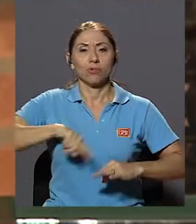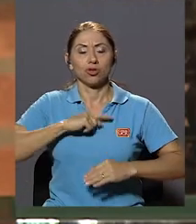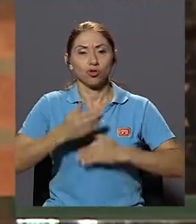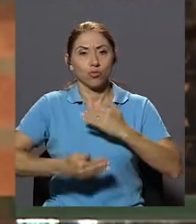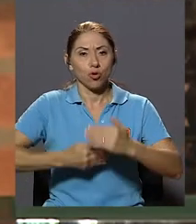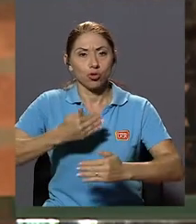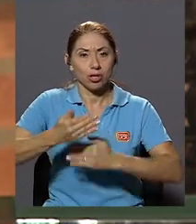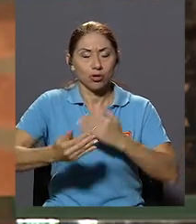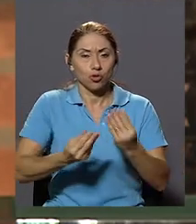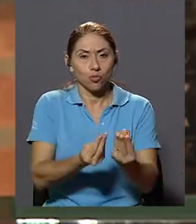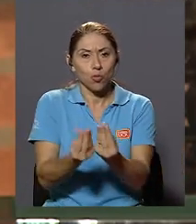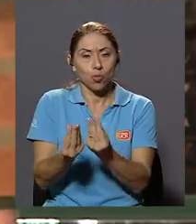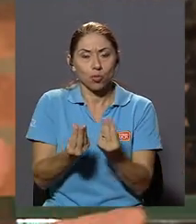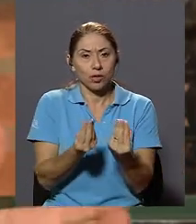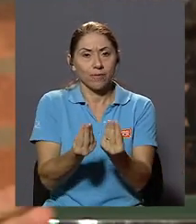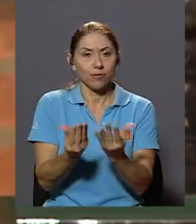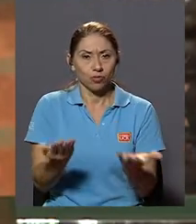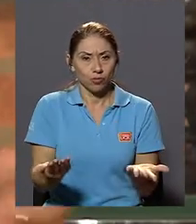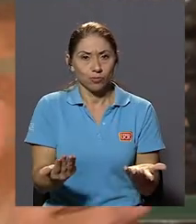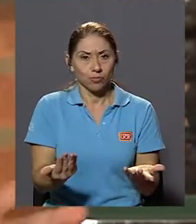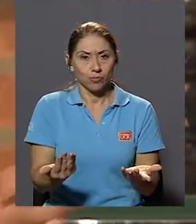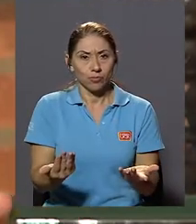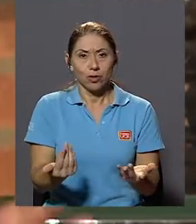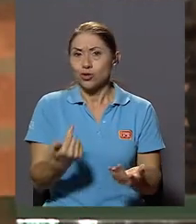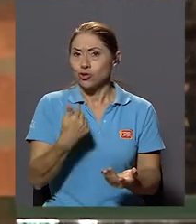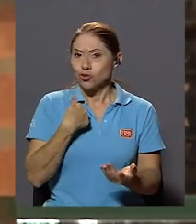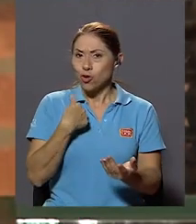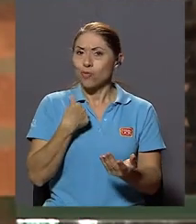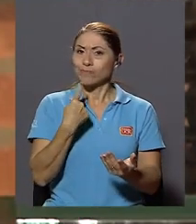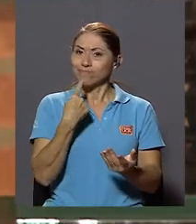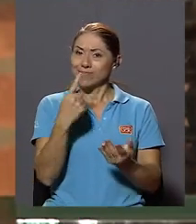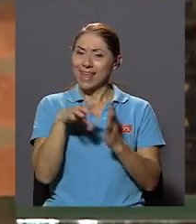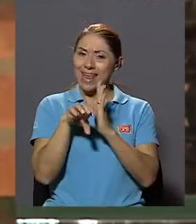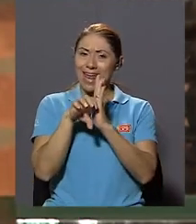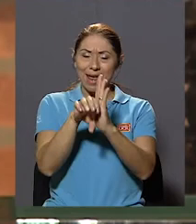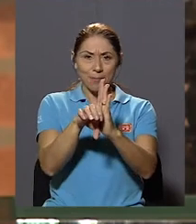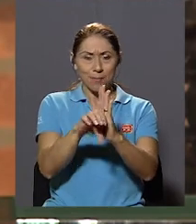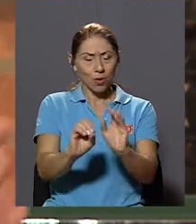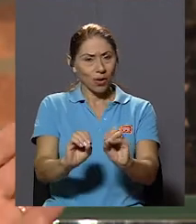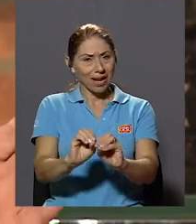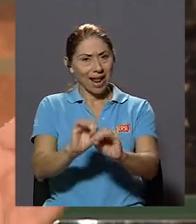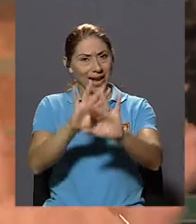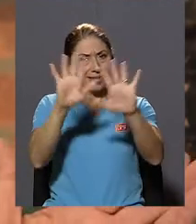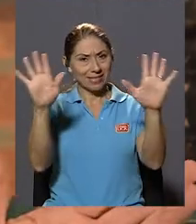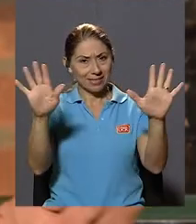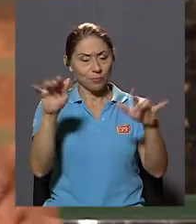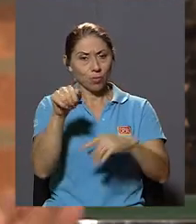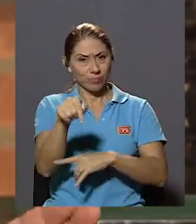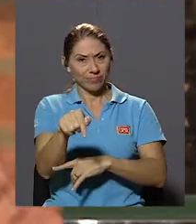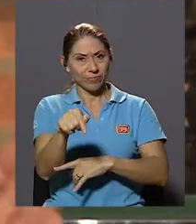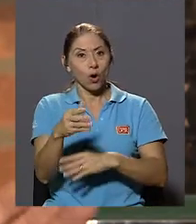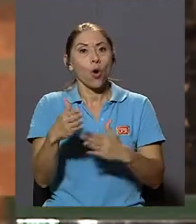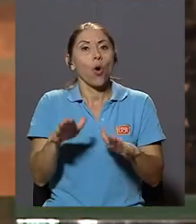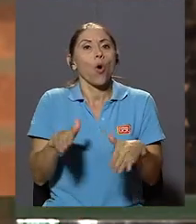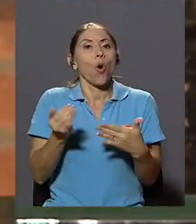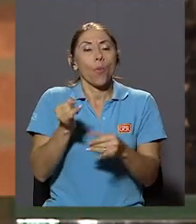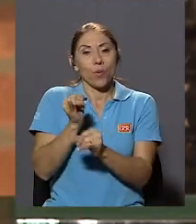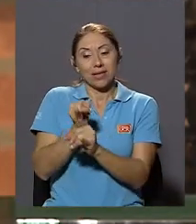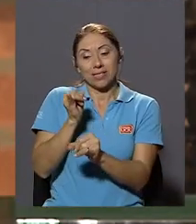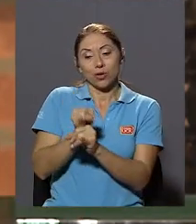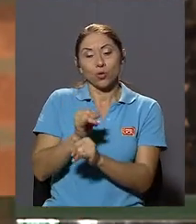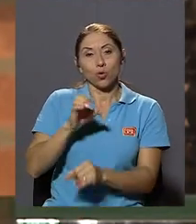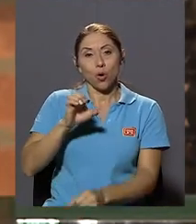Procesos Productivos Yo Pongo Como ejemplo Porque es un ejemplo Clarísimo Por un lado Como el Instituto